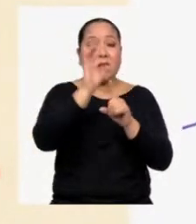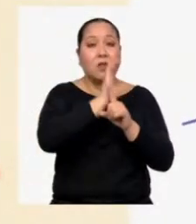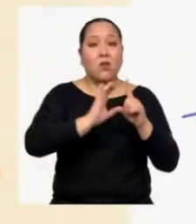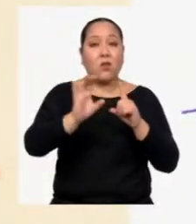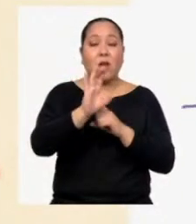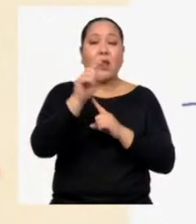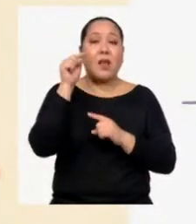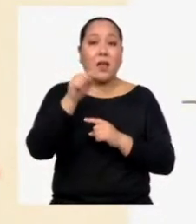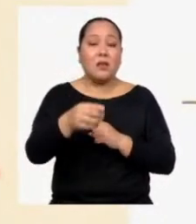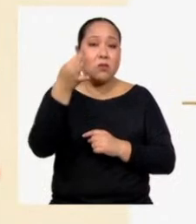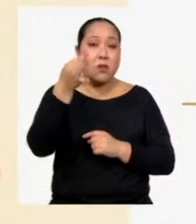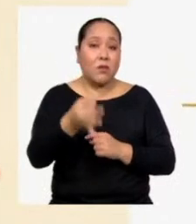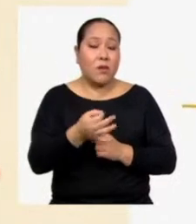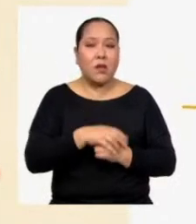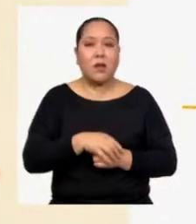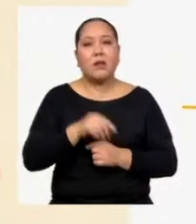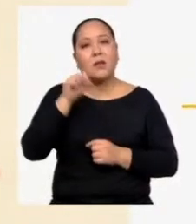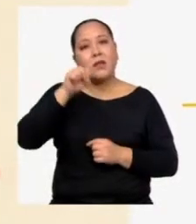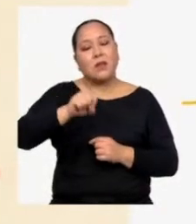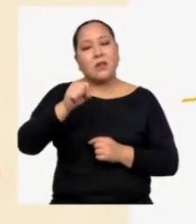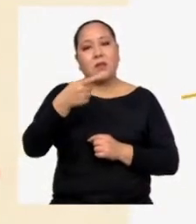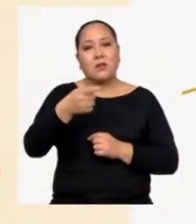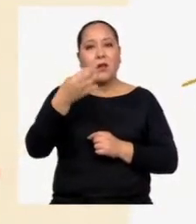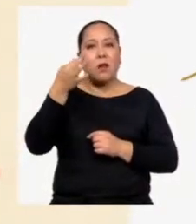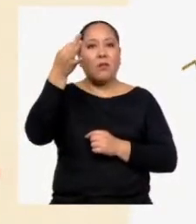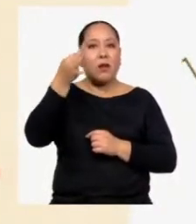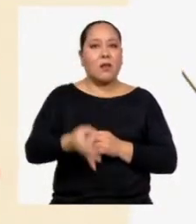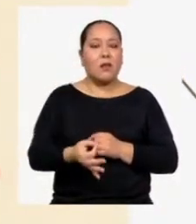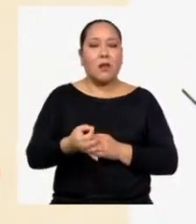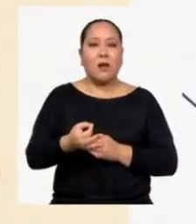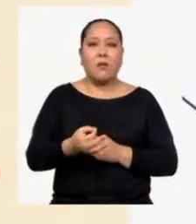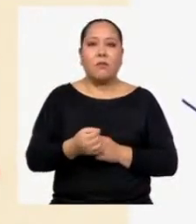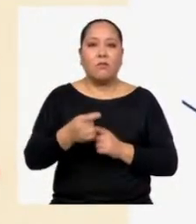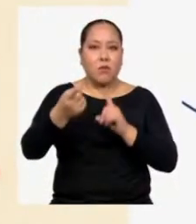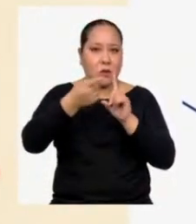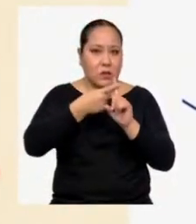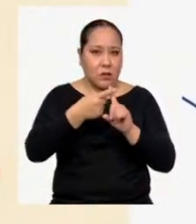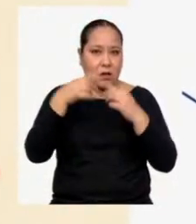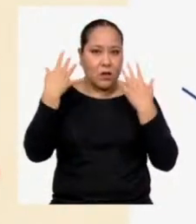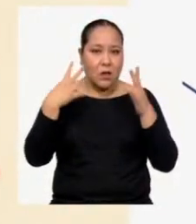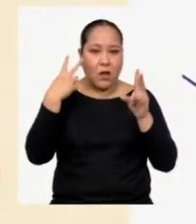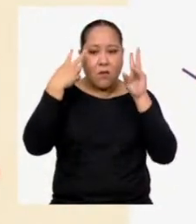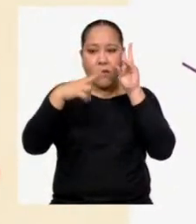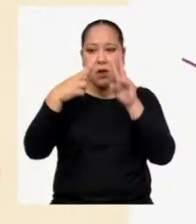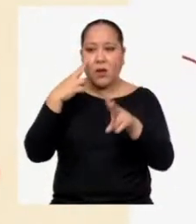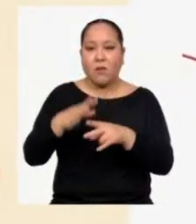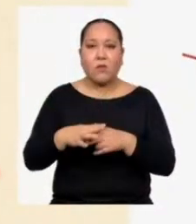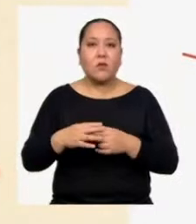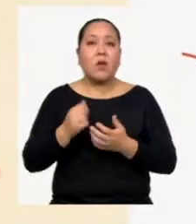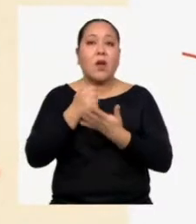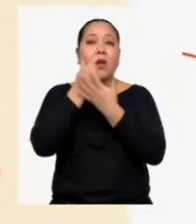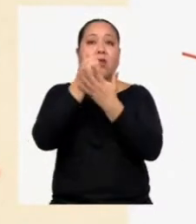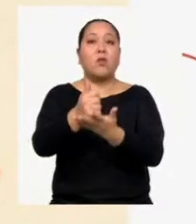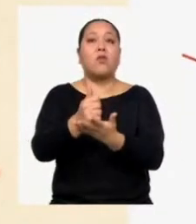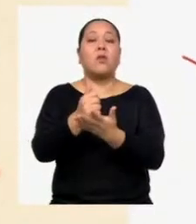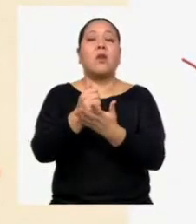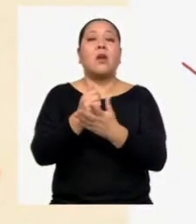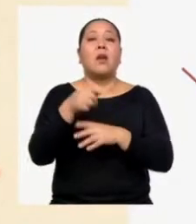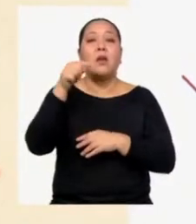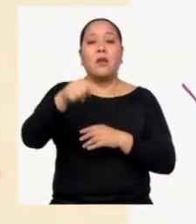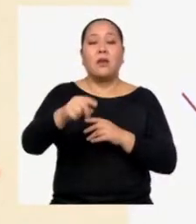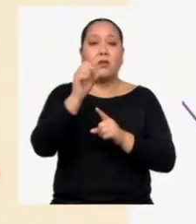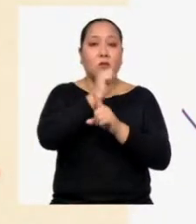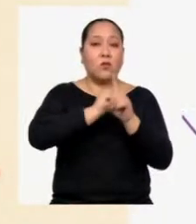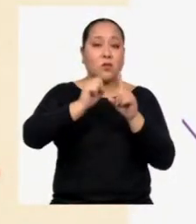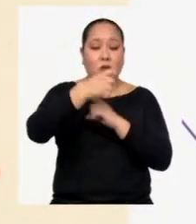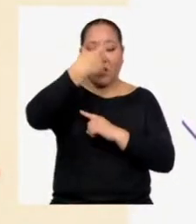es realidad Y es una realidad positiva Pues como ya vimos, fomenta un enriquecimiento a nivel social y a